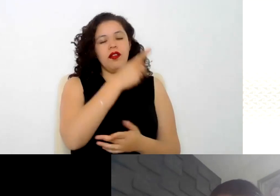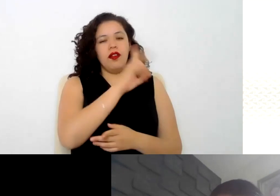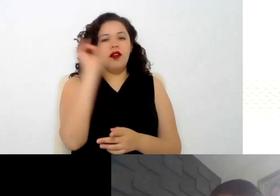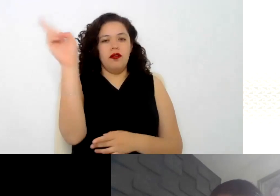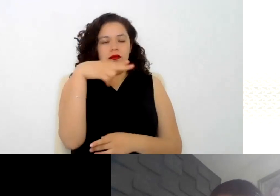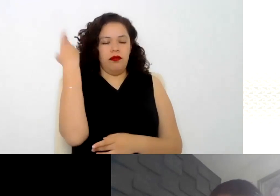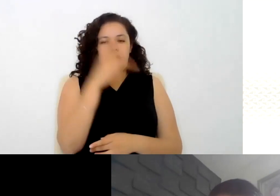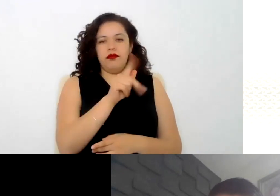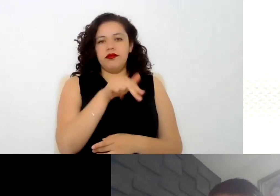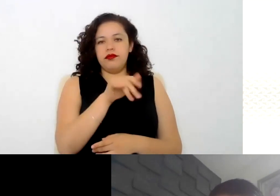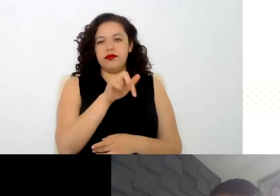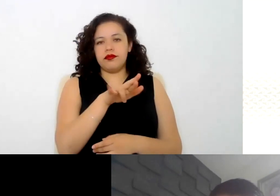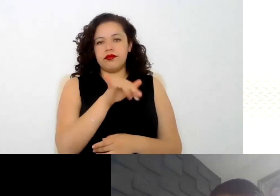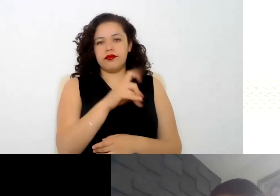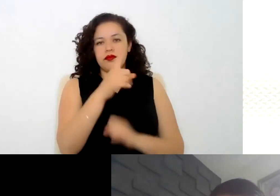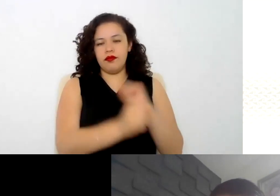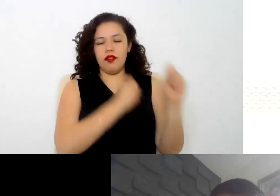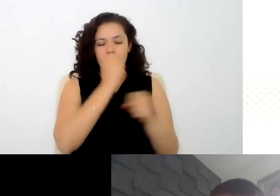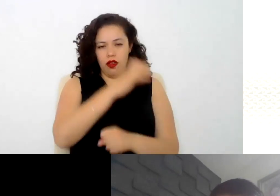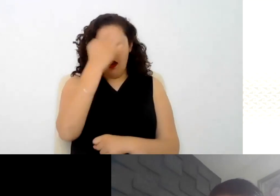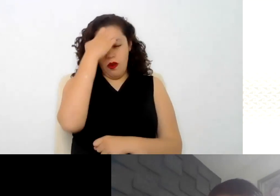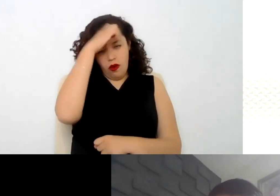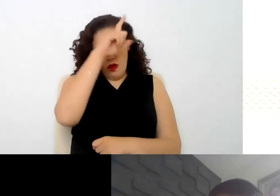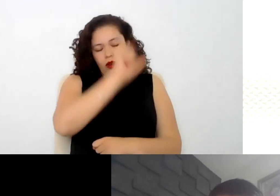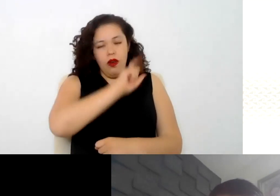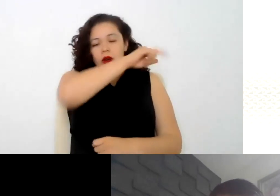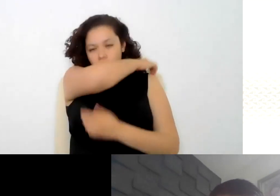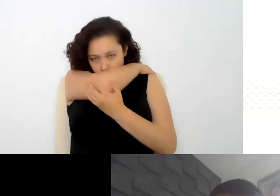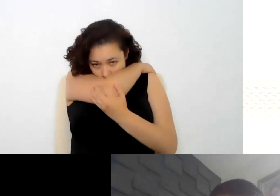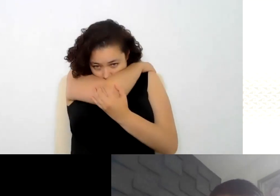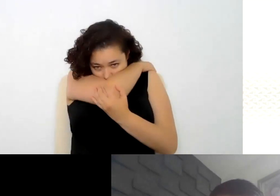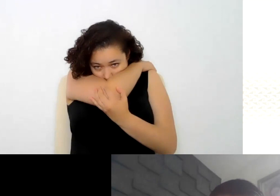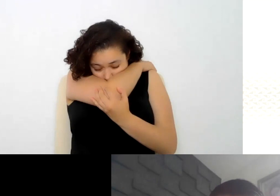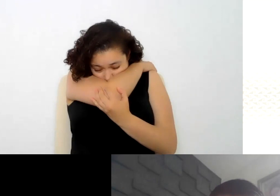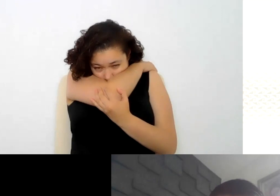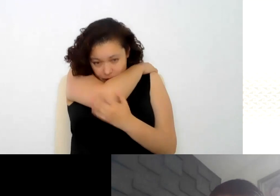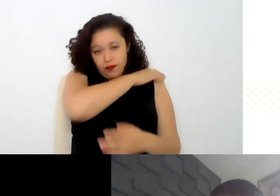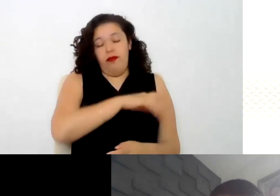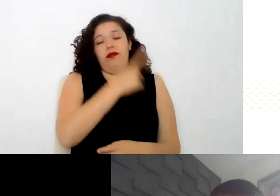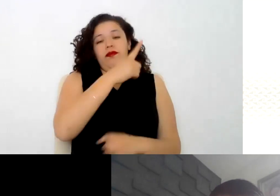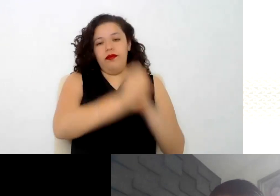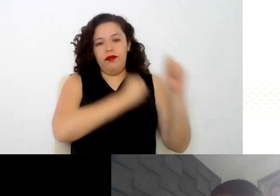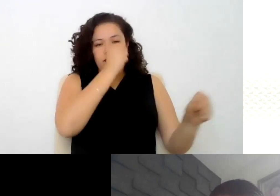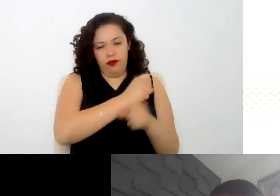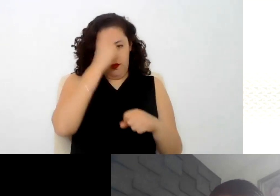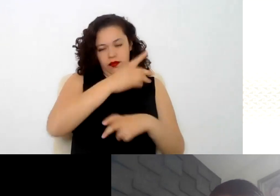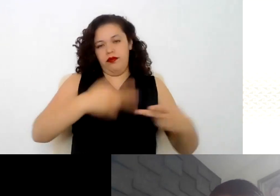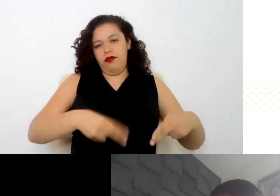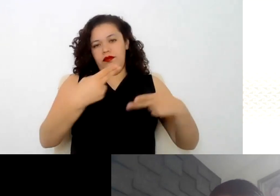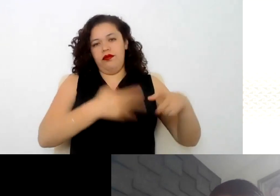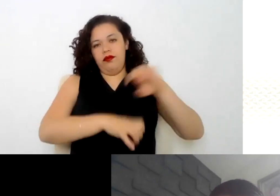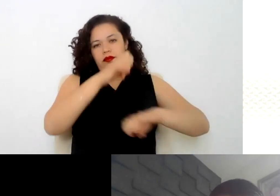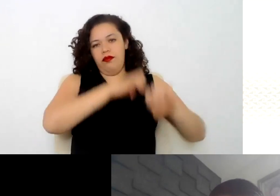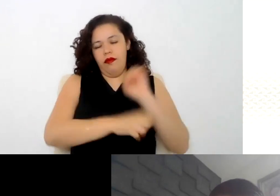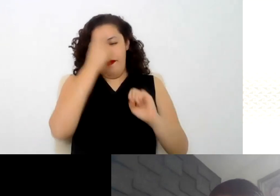Cuenta con un año de experiencia profesional, además de estar vinculado al área de litigio civil y mercantil, así como en